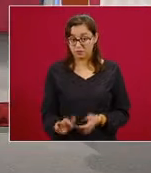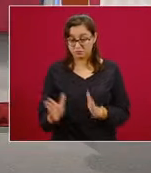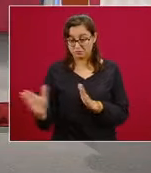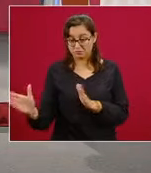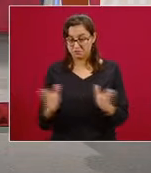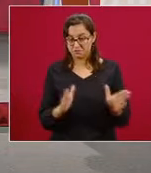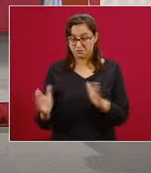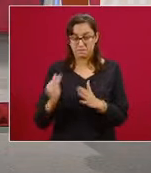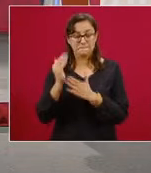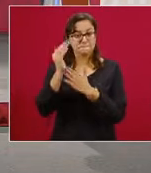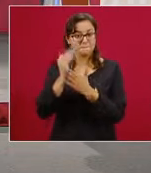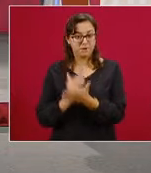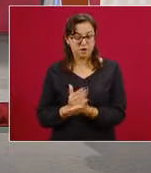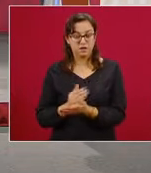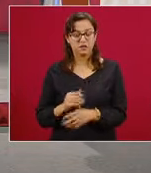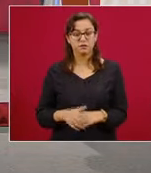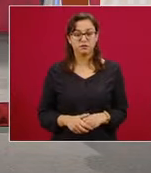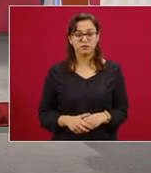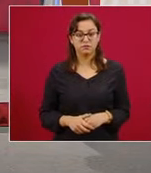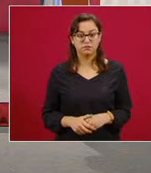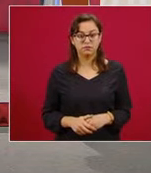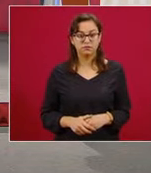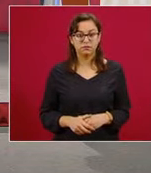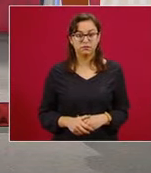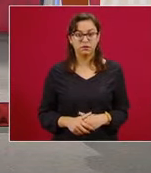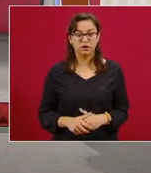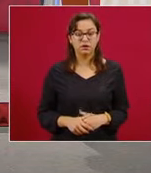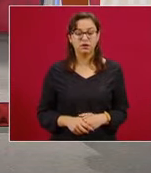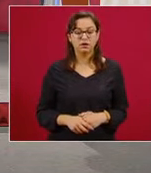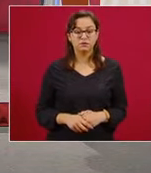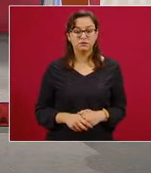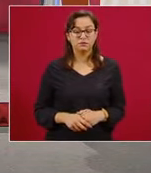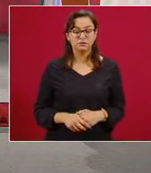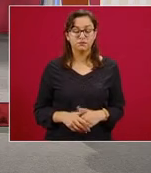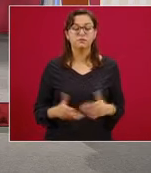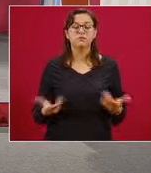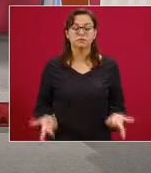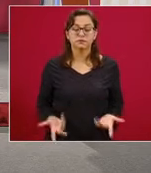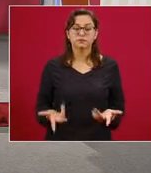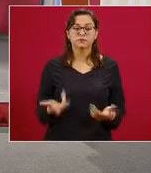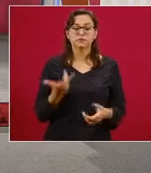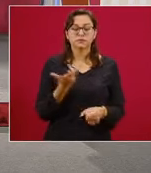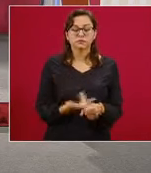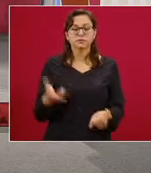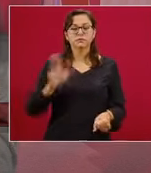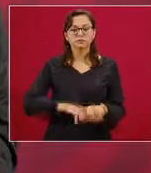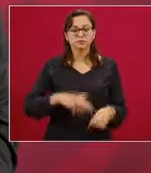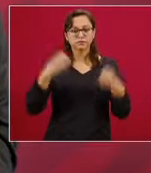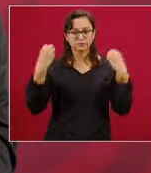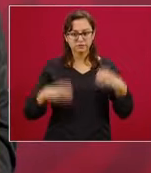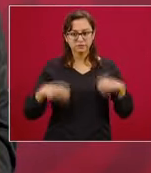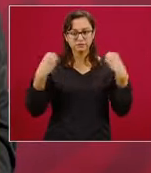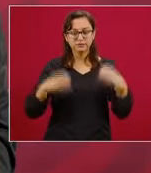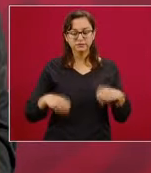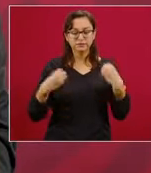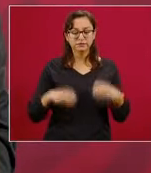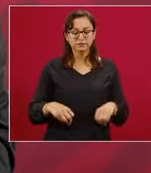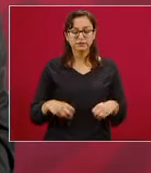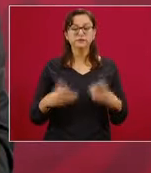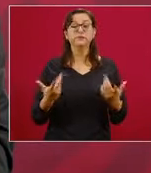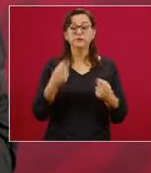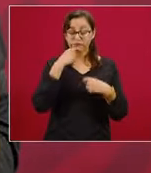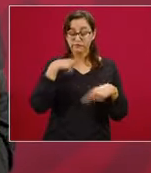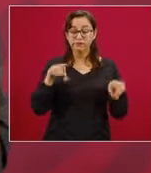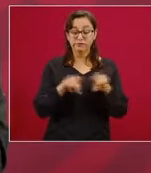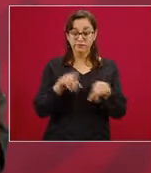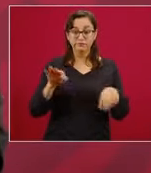38. La siguiente. Y, finalmente, la ocupación hospitalaria, que es un índice importante